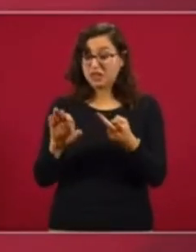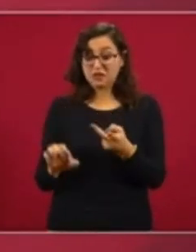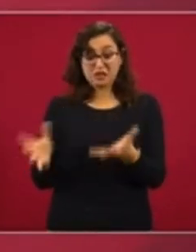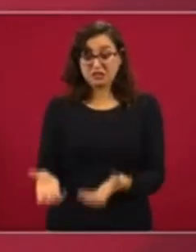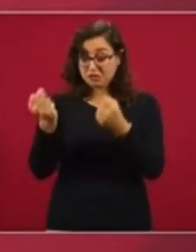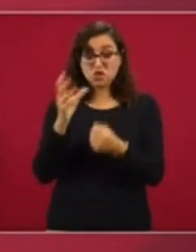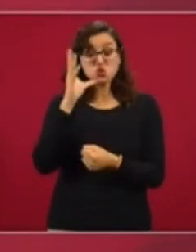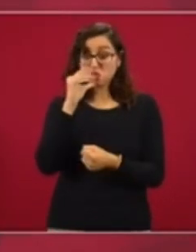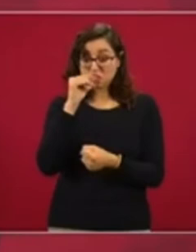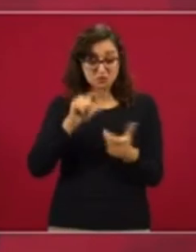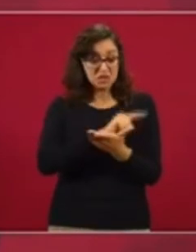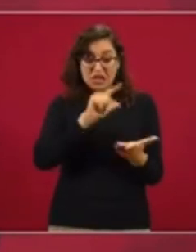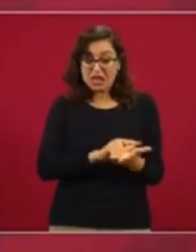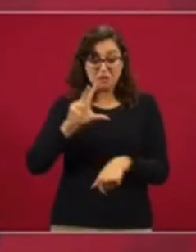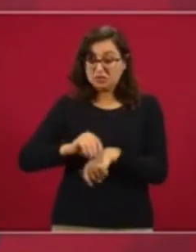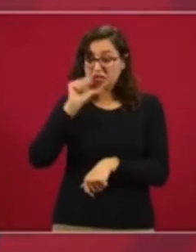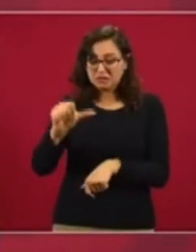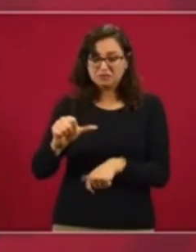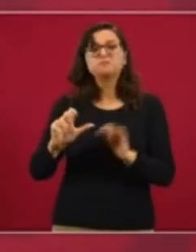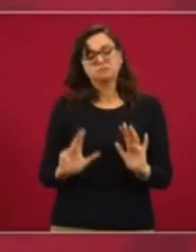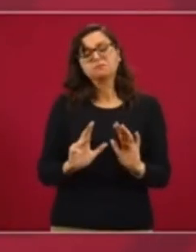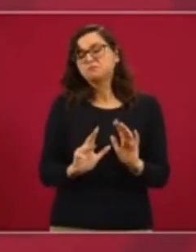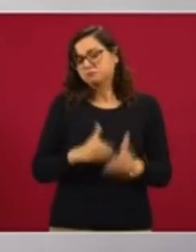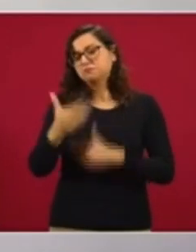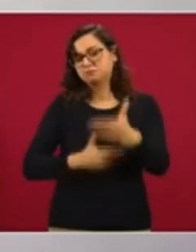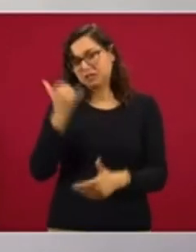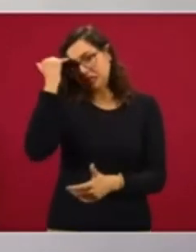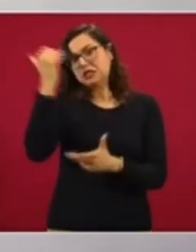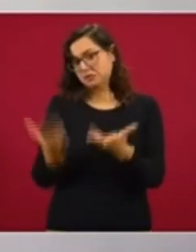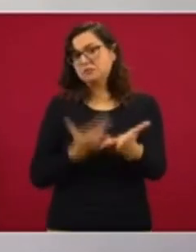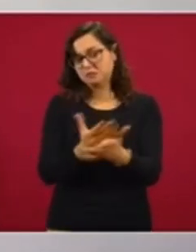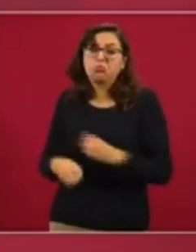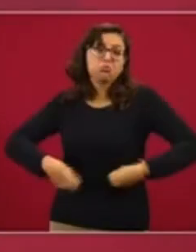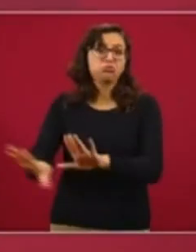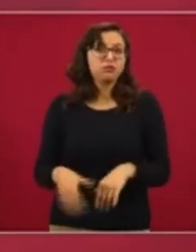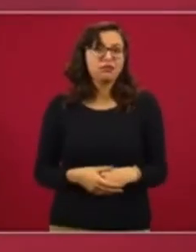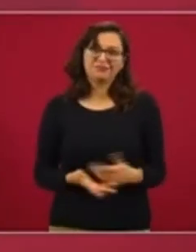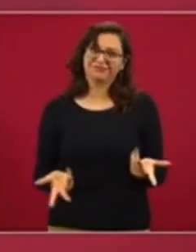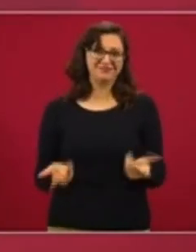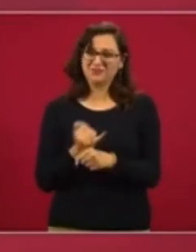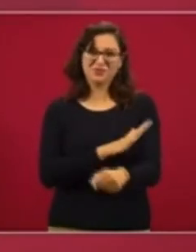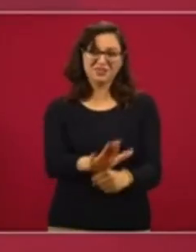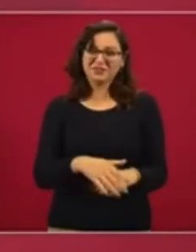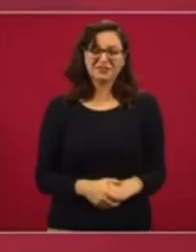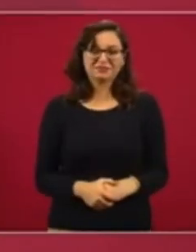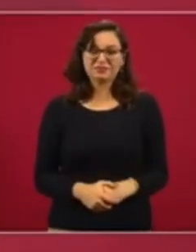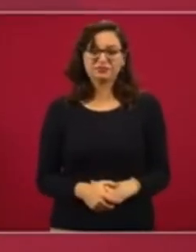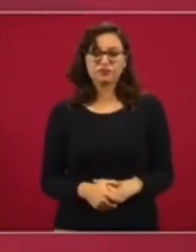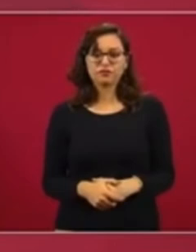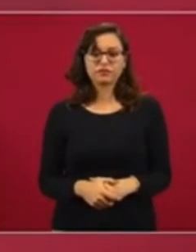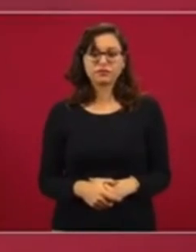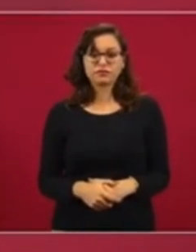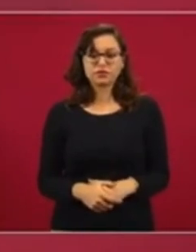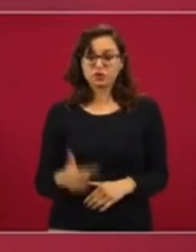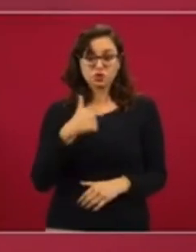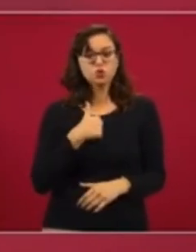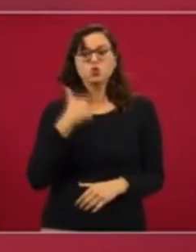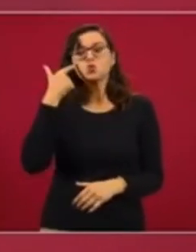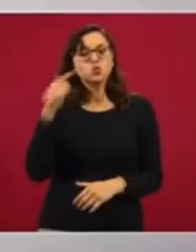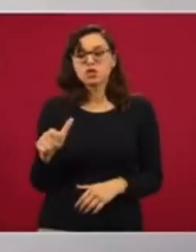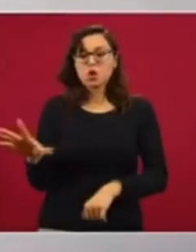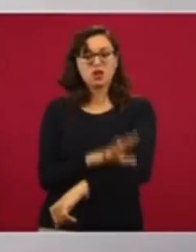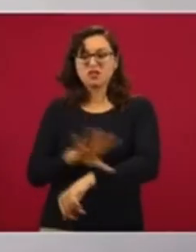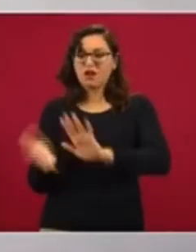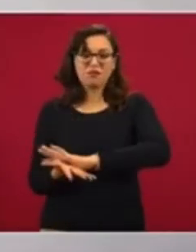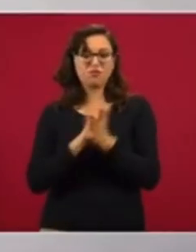con el marco legal APAL, entonces sí, presentaría yo una iniciativa de reforma a Constitución. Yo no quiero que se privatice el sector